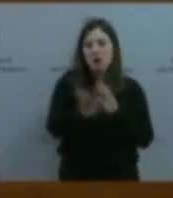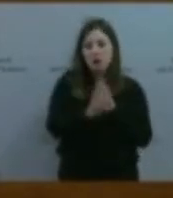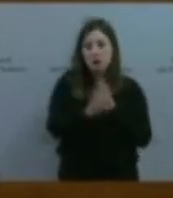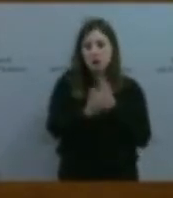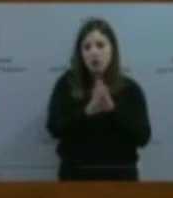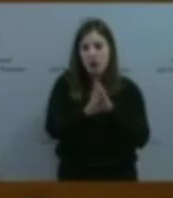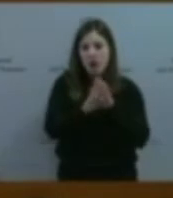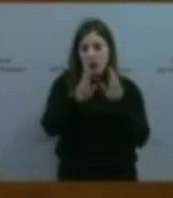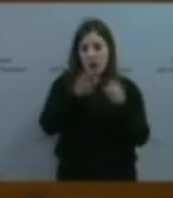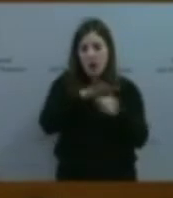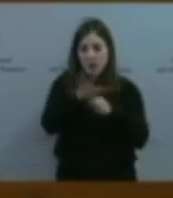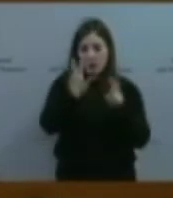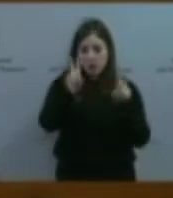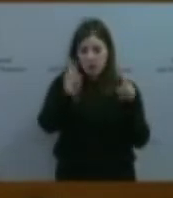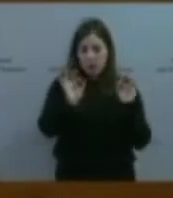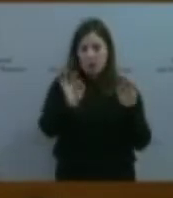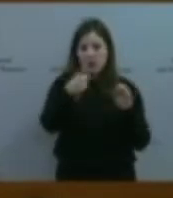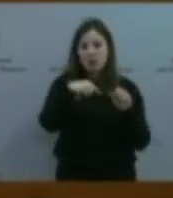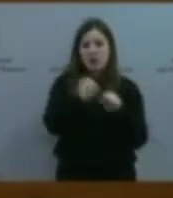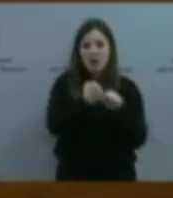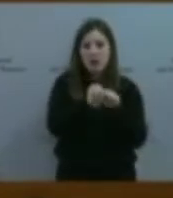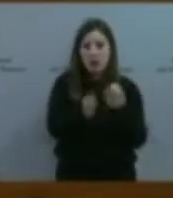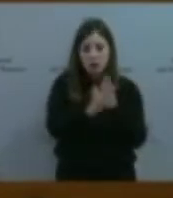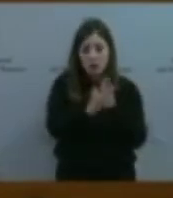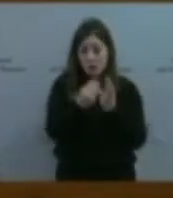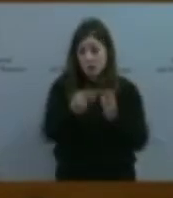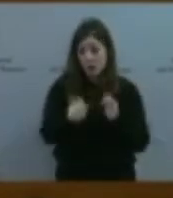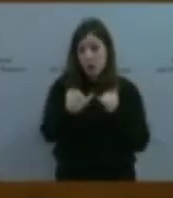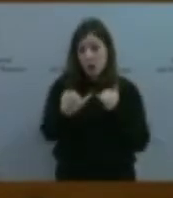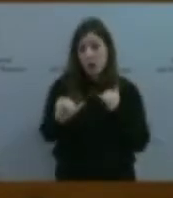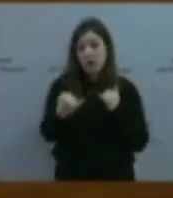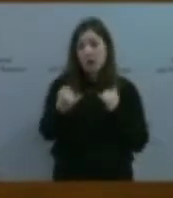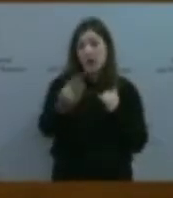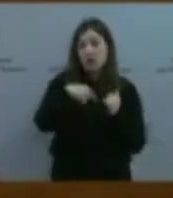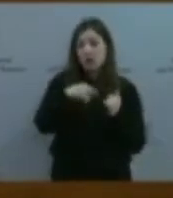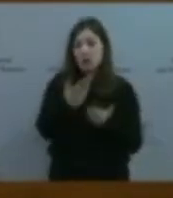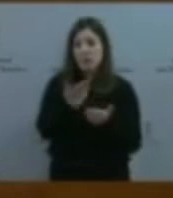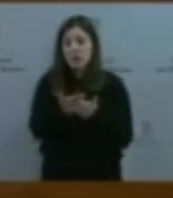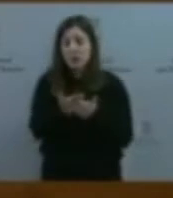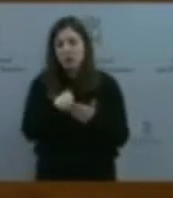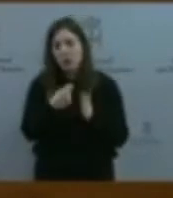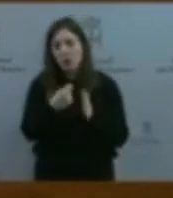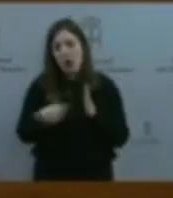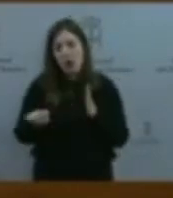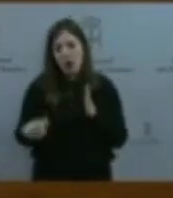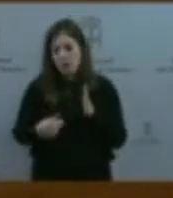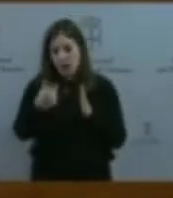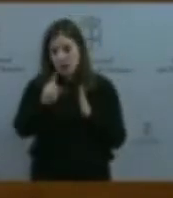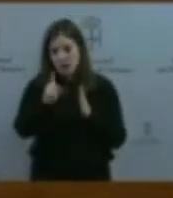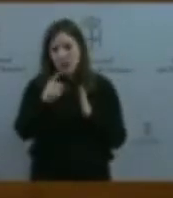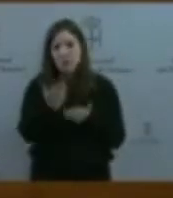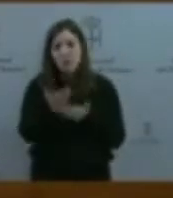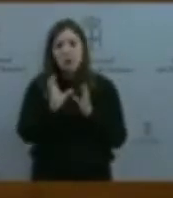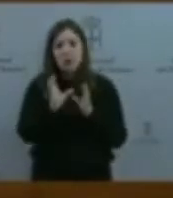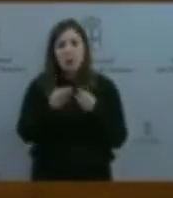en esta línea. Por tanto, les vamos a pedir desde nuestro grupo parlamentario un apoyo a